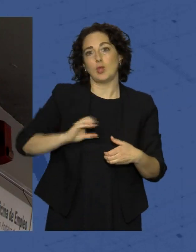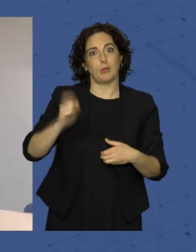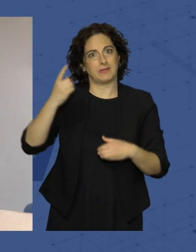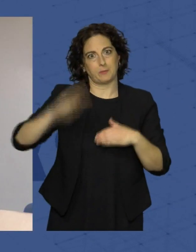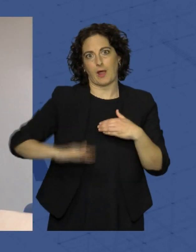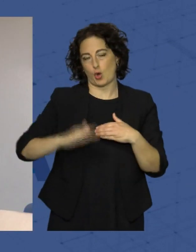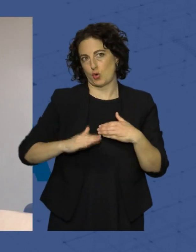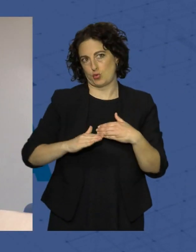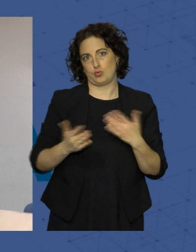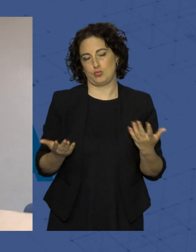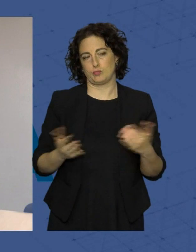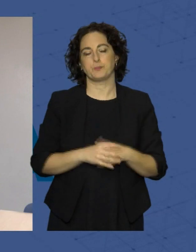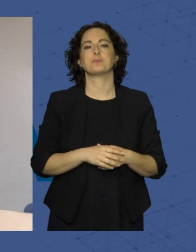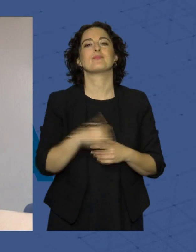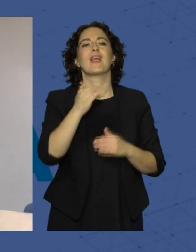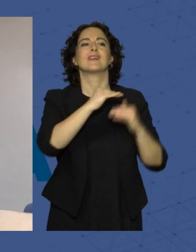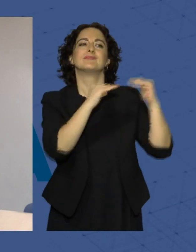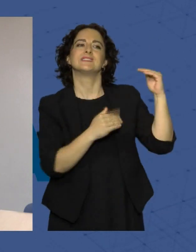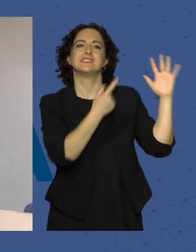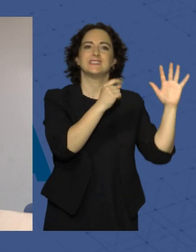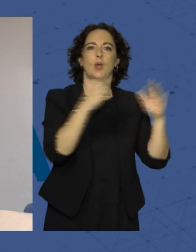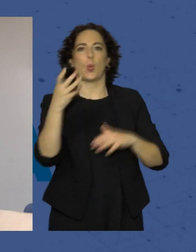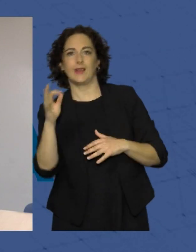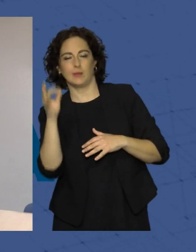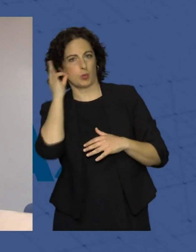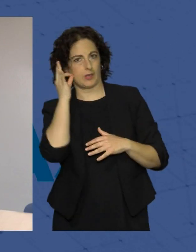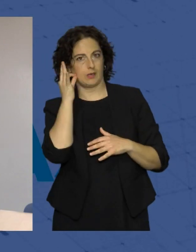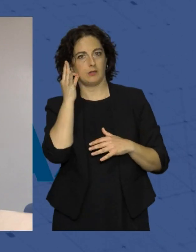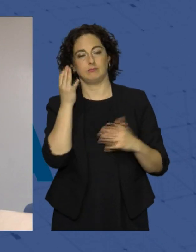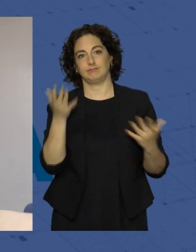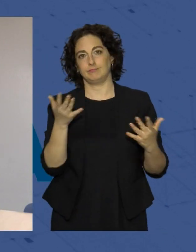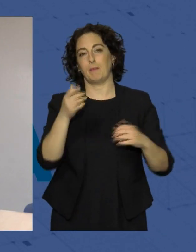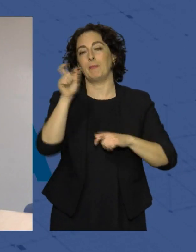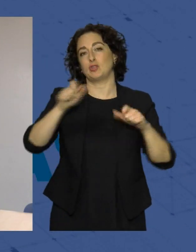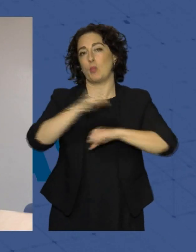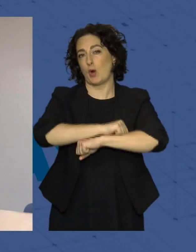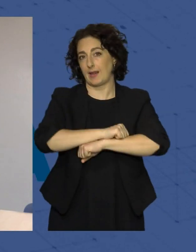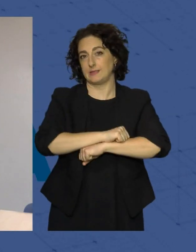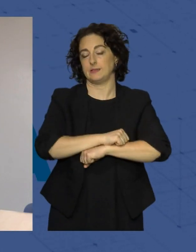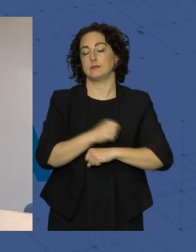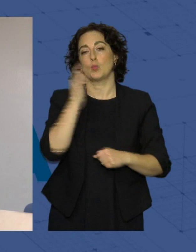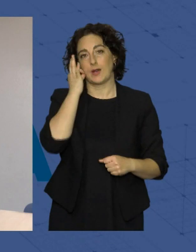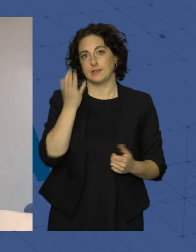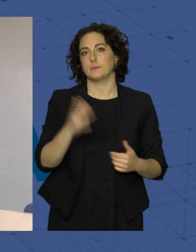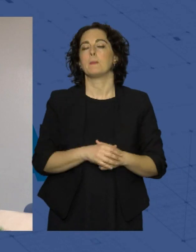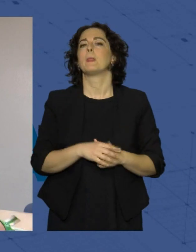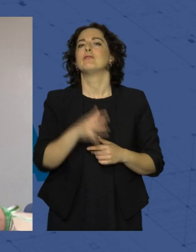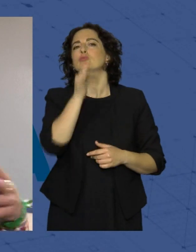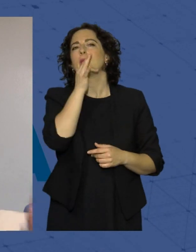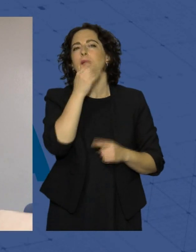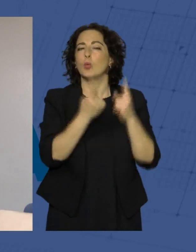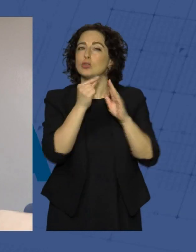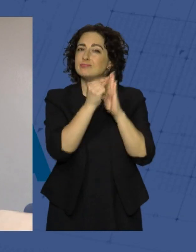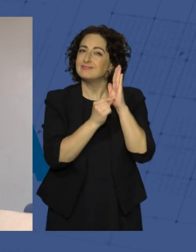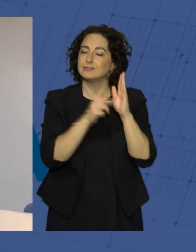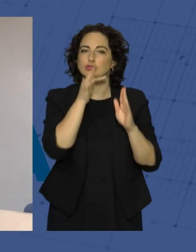bajos. Sigue existiendo esa brecha de 60-40 de desempleados que es una cuestión que no hemos conseguido mejorar en base a las